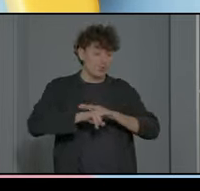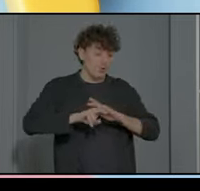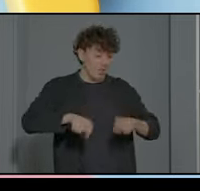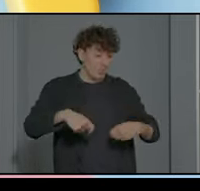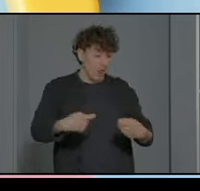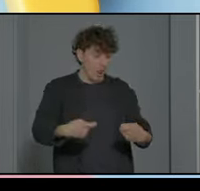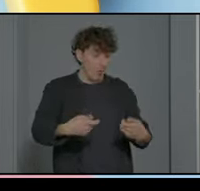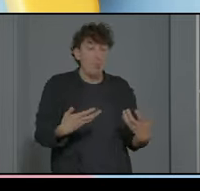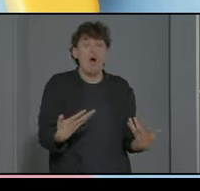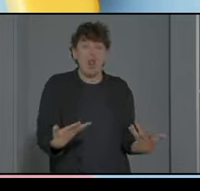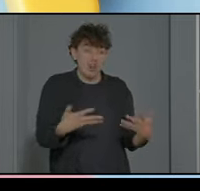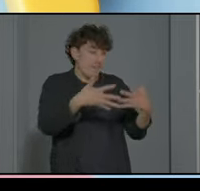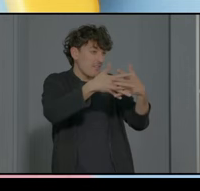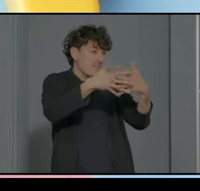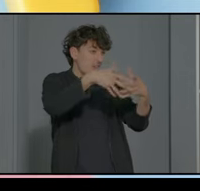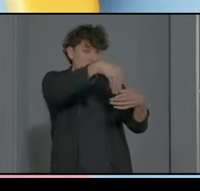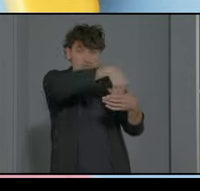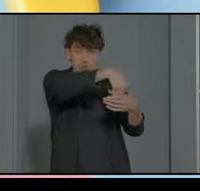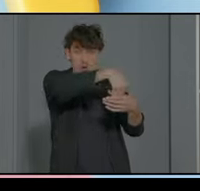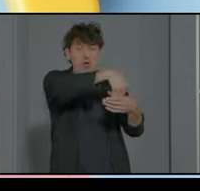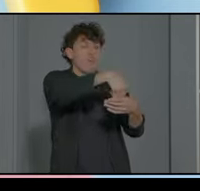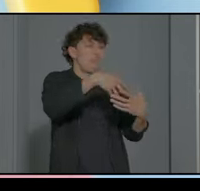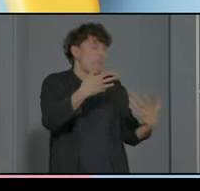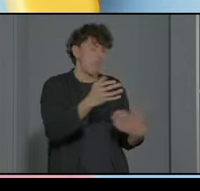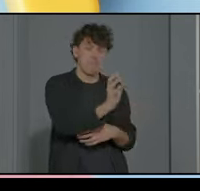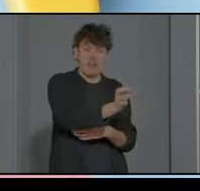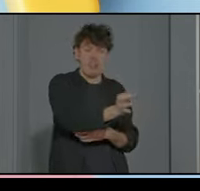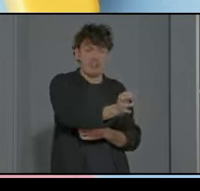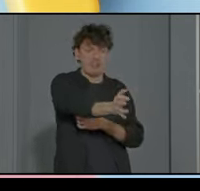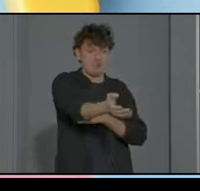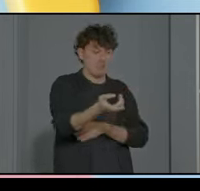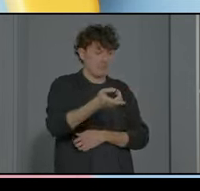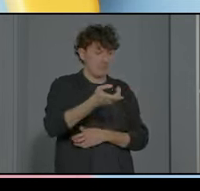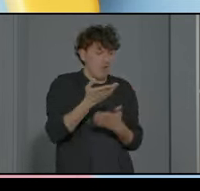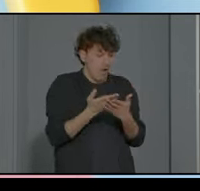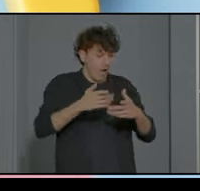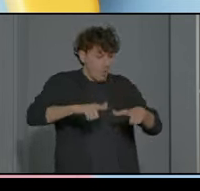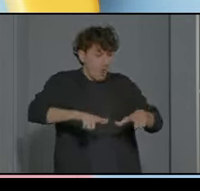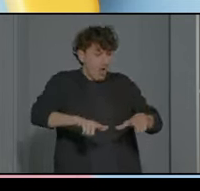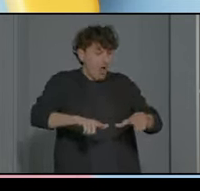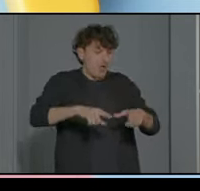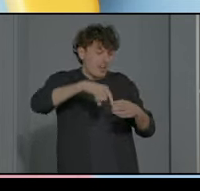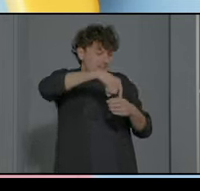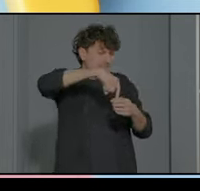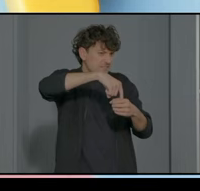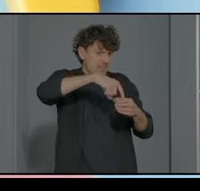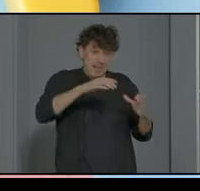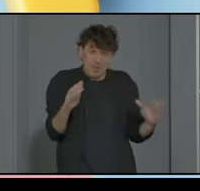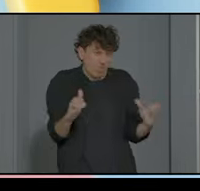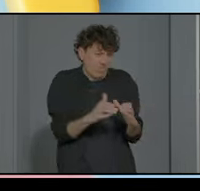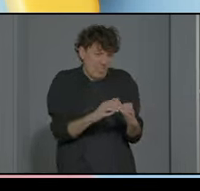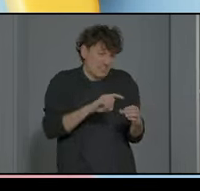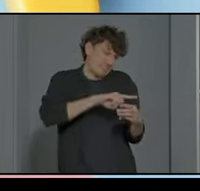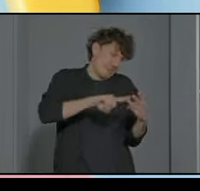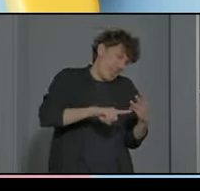centro ordinario la infraestructura porque si bien es cierto que somos un aula con una ratio reducida entre 3 y 5